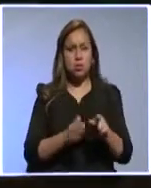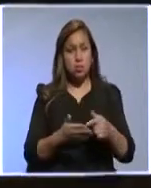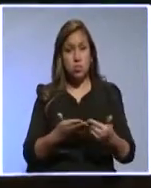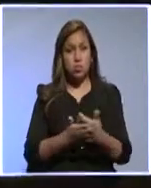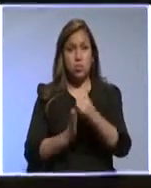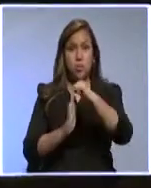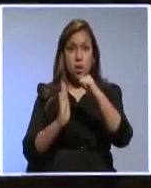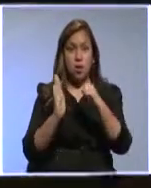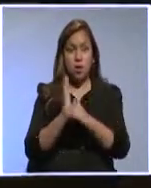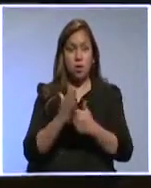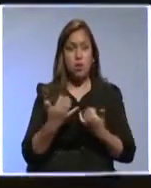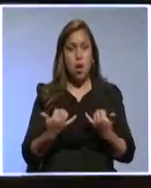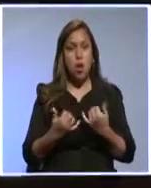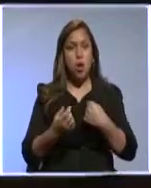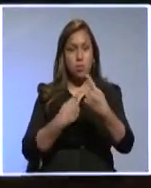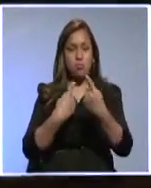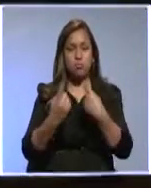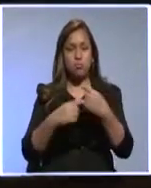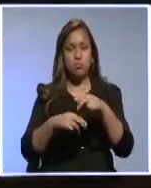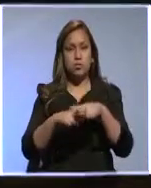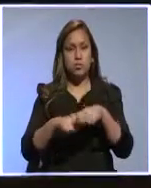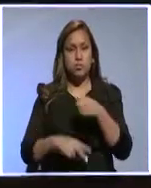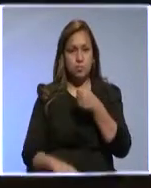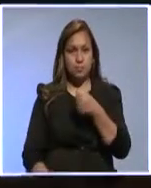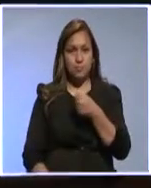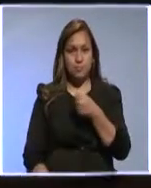vamos a dialogar en nuestra siguiente entrevista.